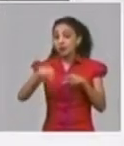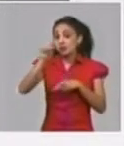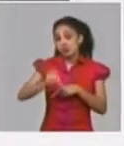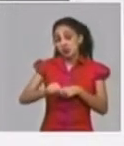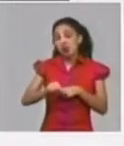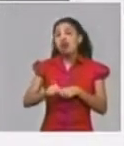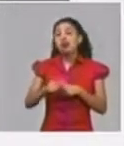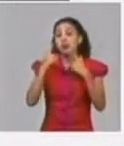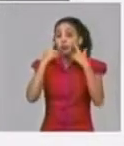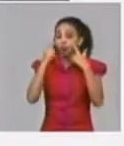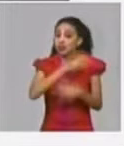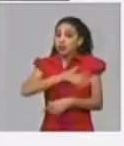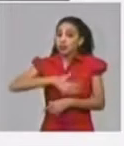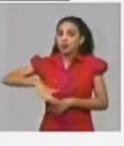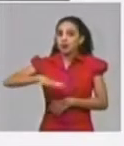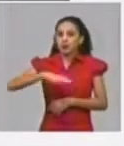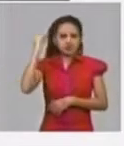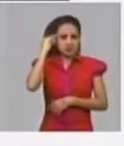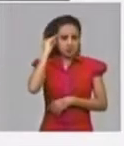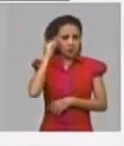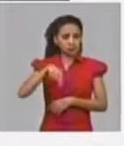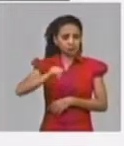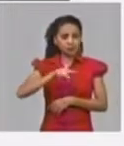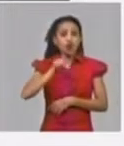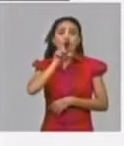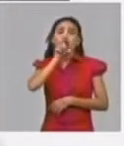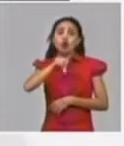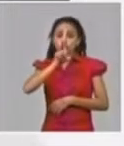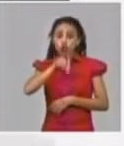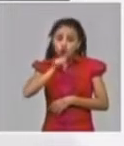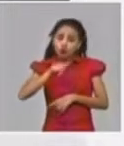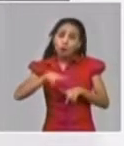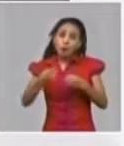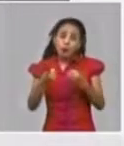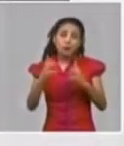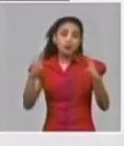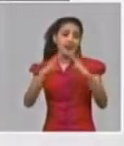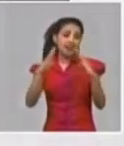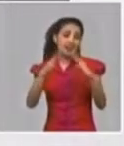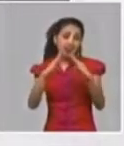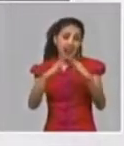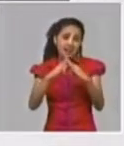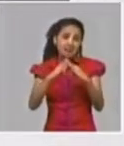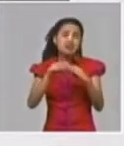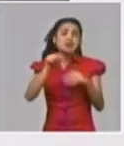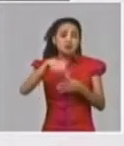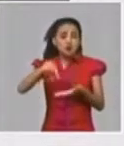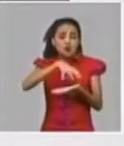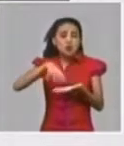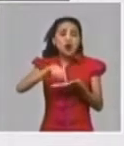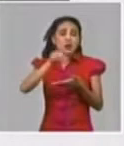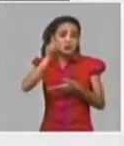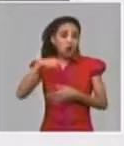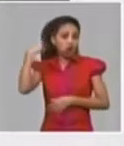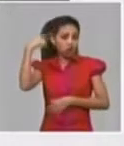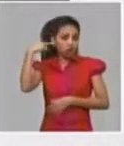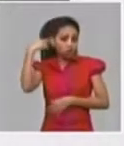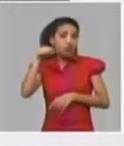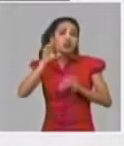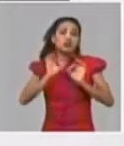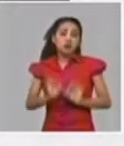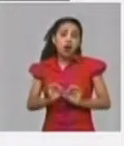también lo conozca claro el Cotorro también estuvo en el evento de la transmisión local vinculado al centro